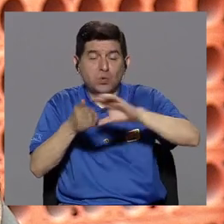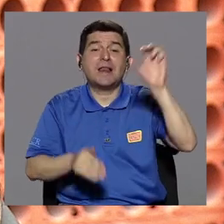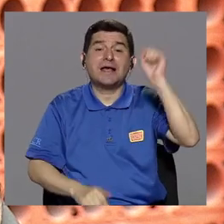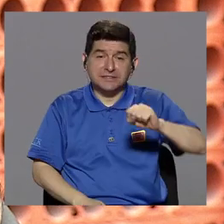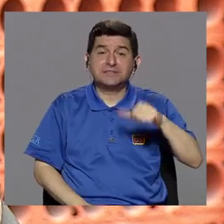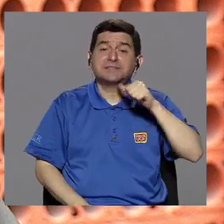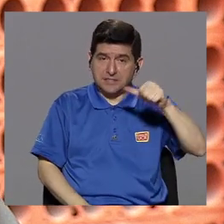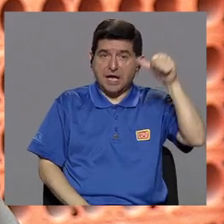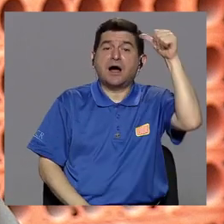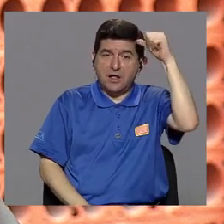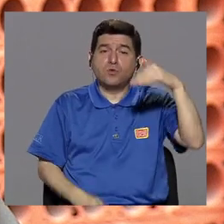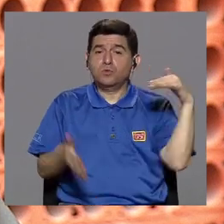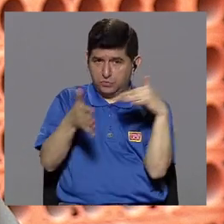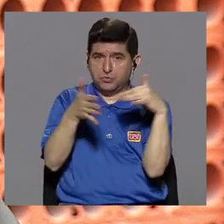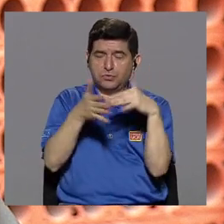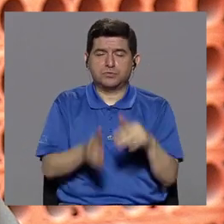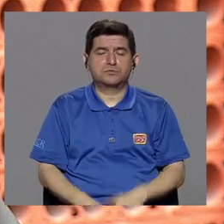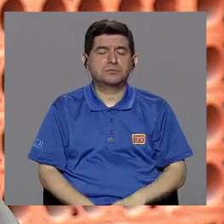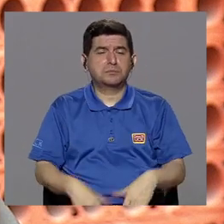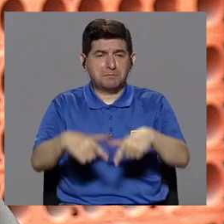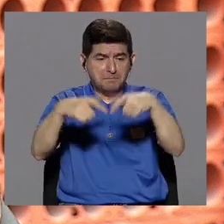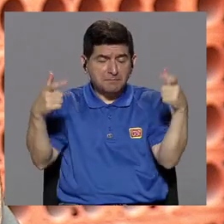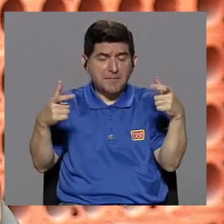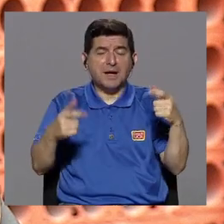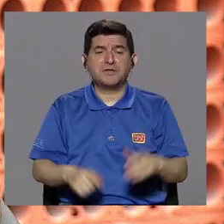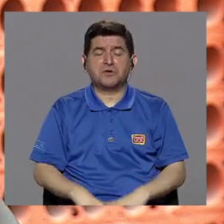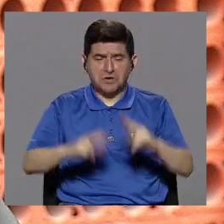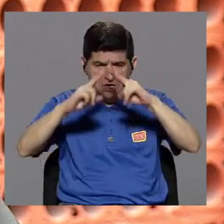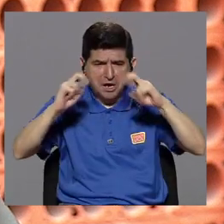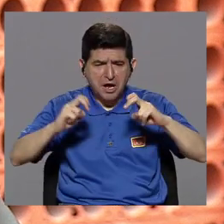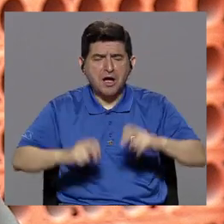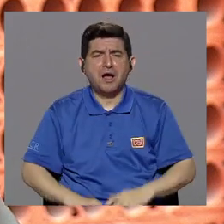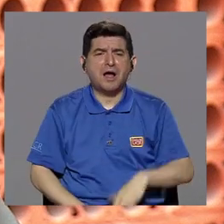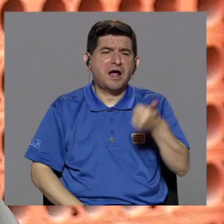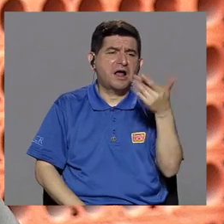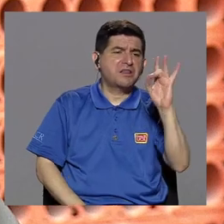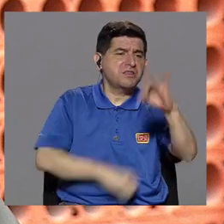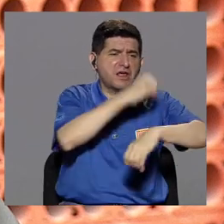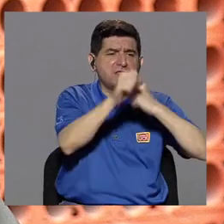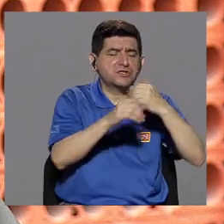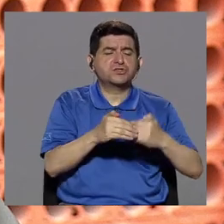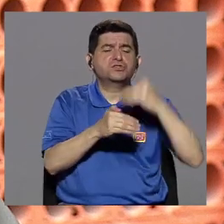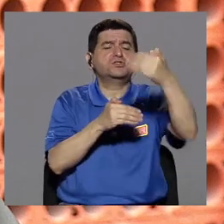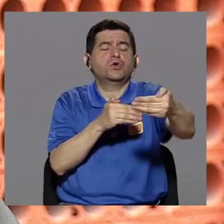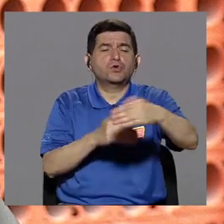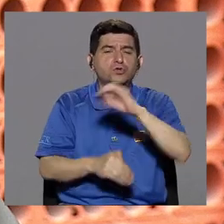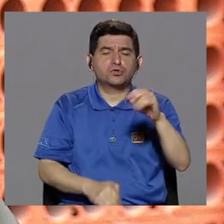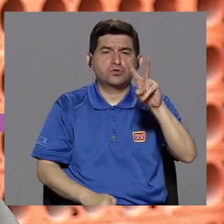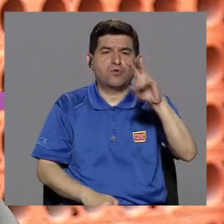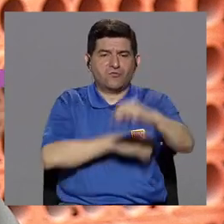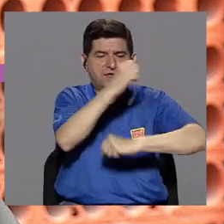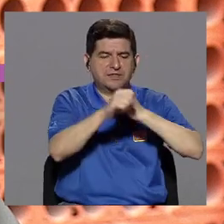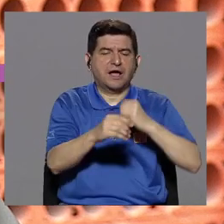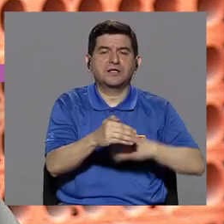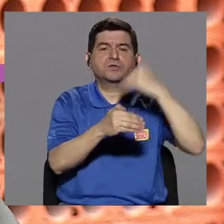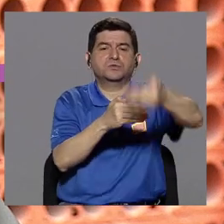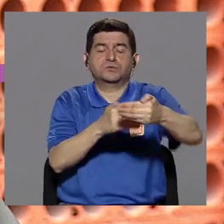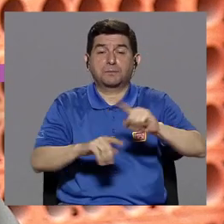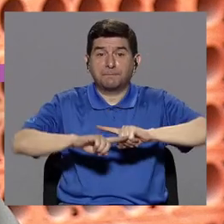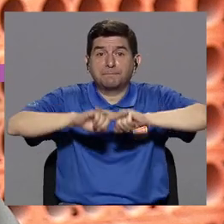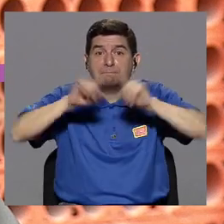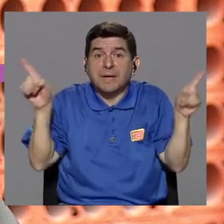sí en la población adulta. La mayoría de los estudios examinan a la población de 18 años en adelante o de 20 años en adelante.